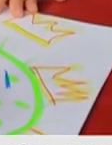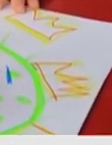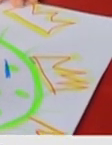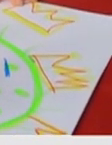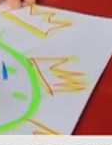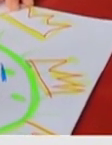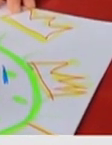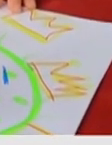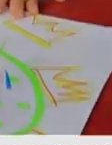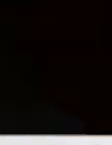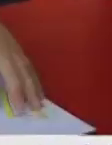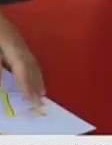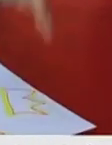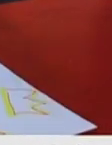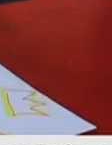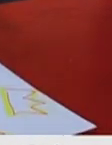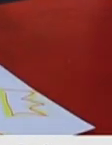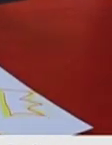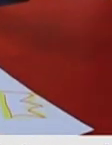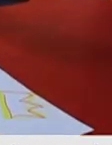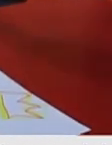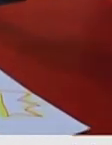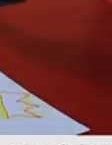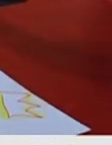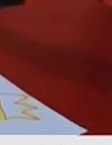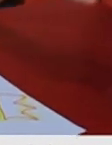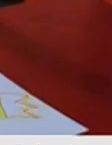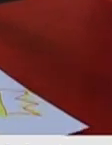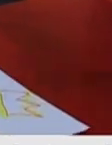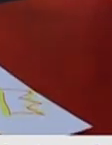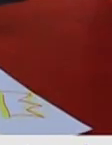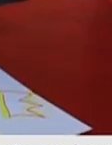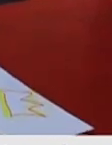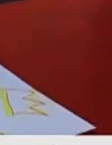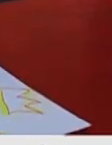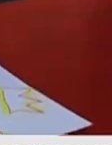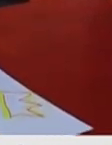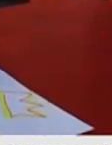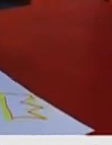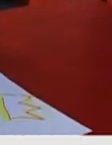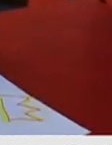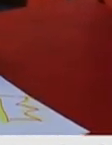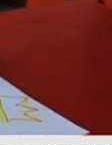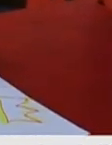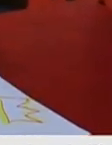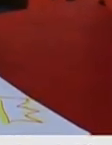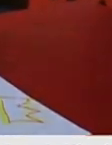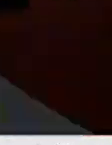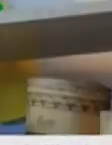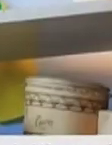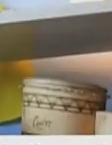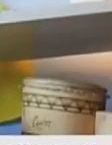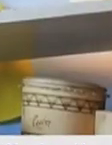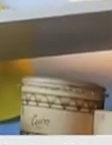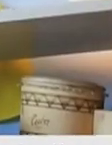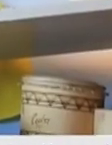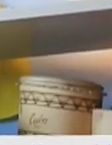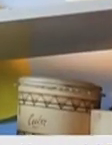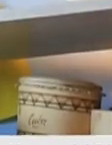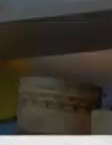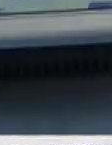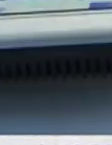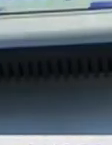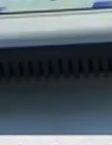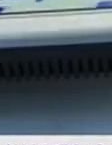todas partes y aunque se cree que es el rey por tener tantas coronas el